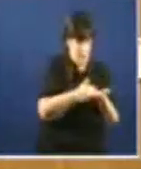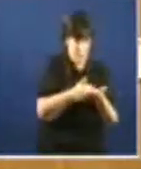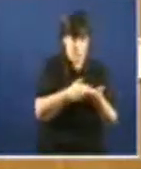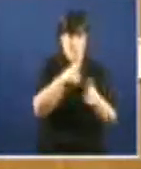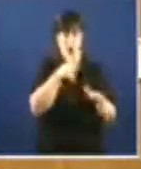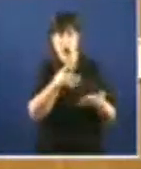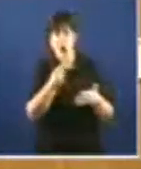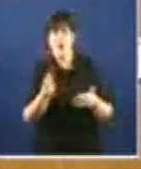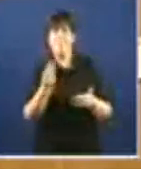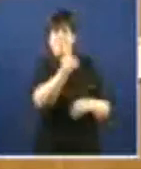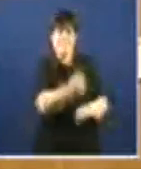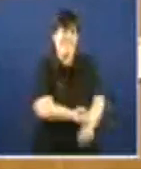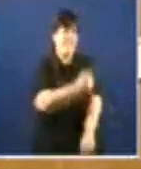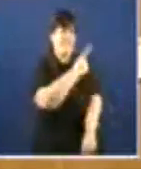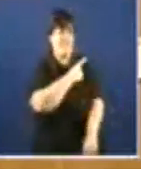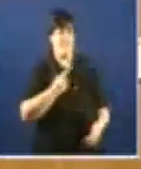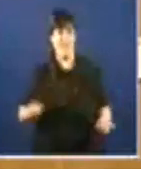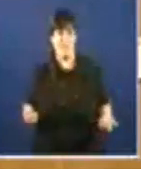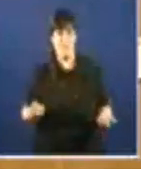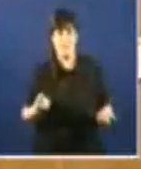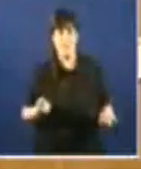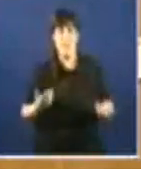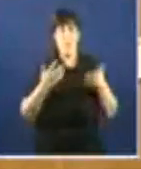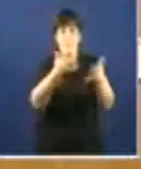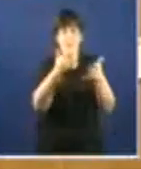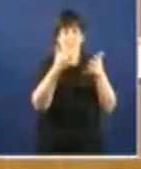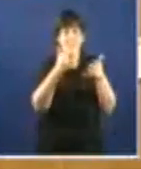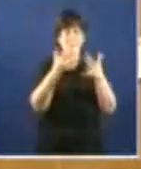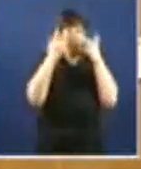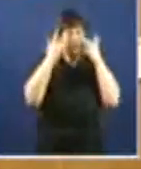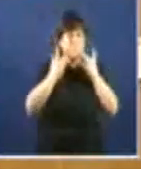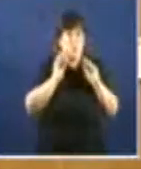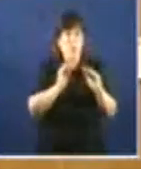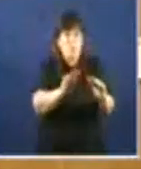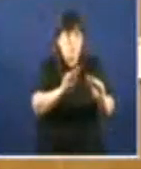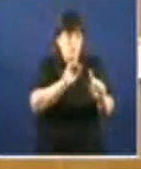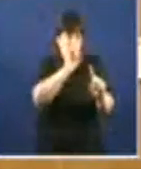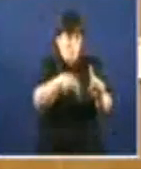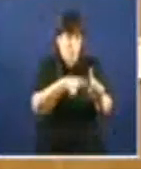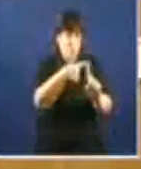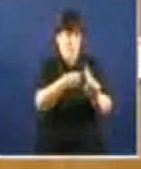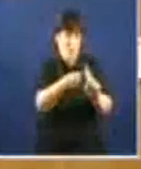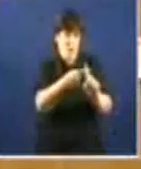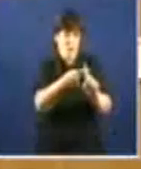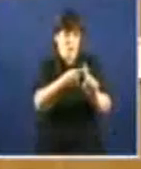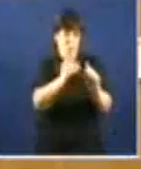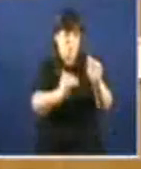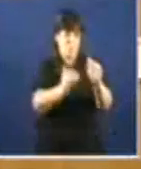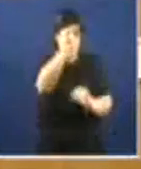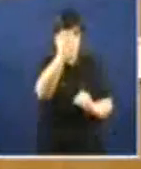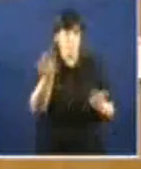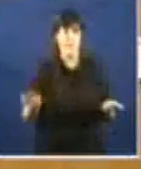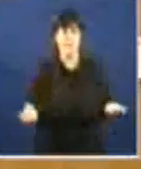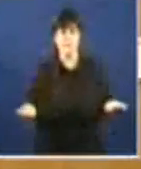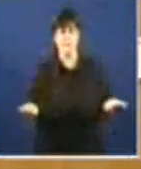renovables excede moito. Os beneficios netos previstos para o 2014 suben e unha vez máis